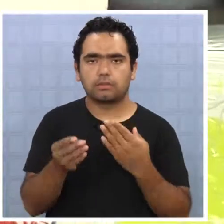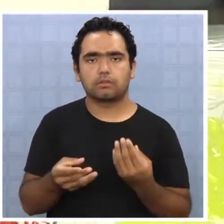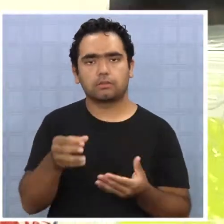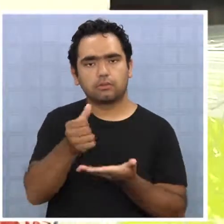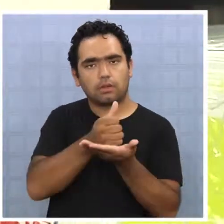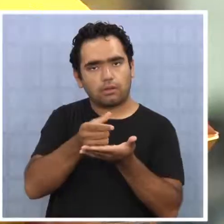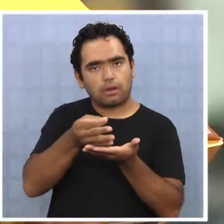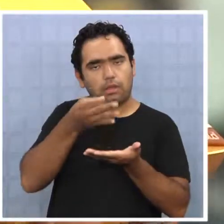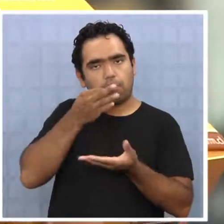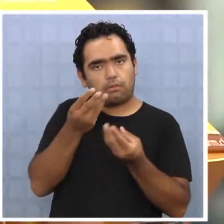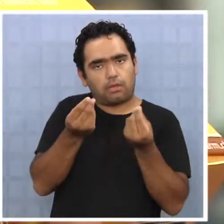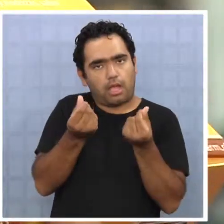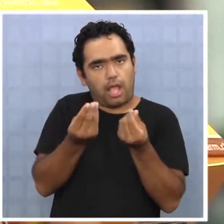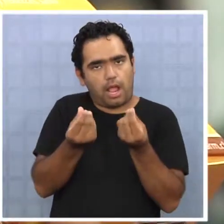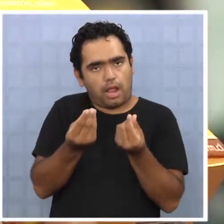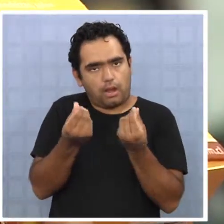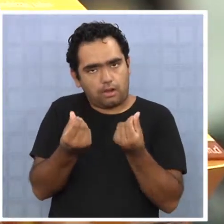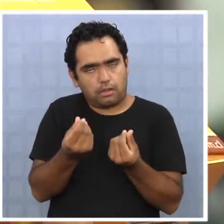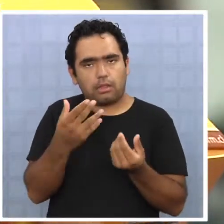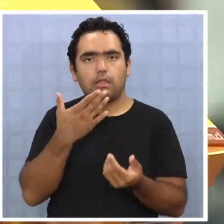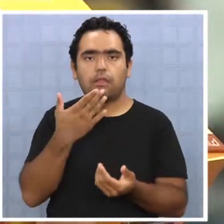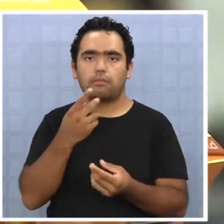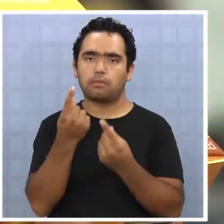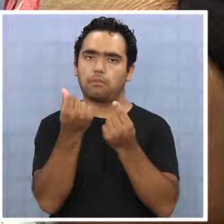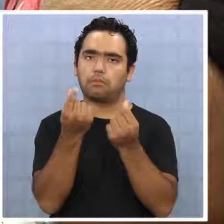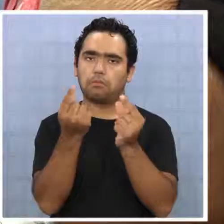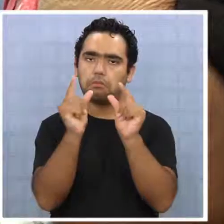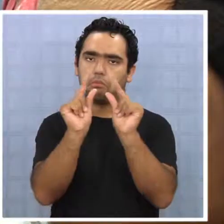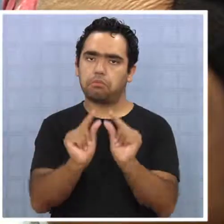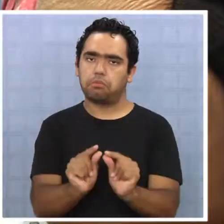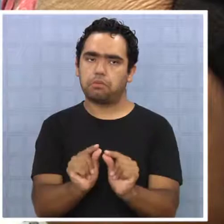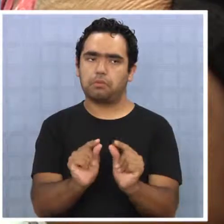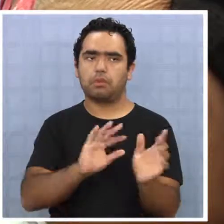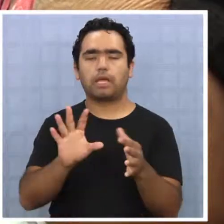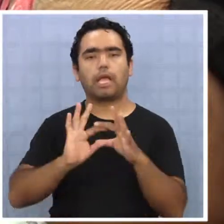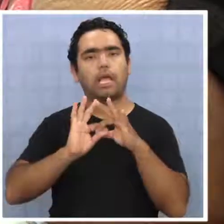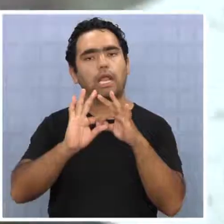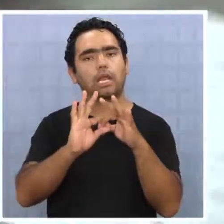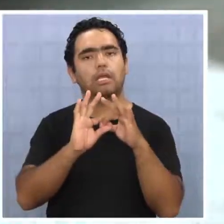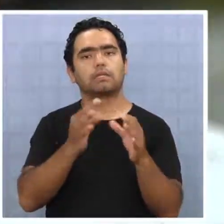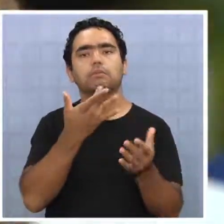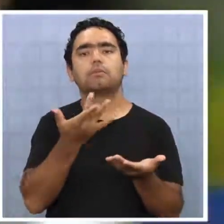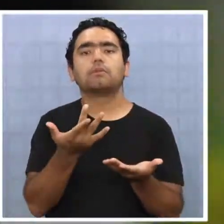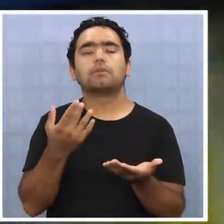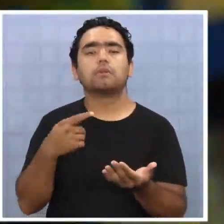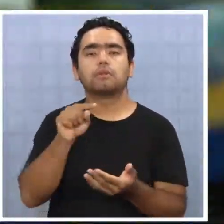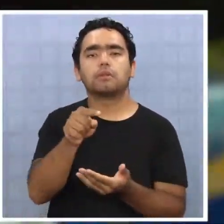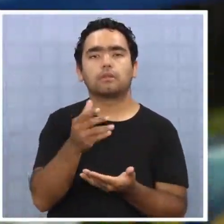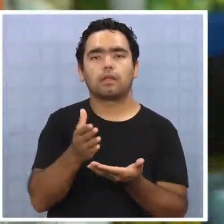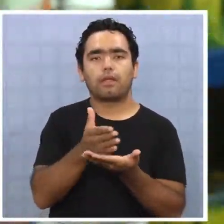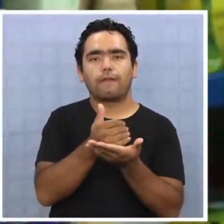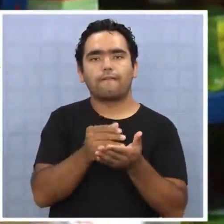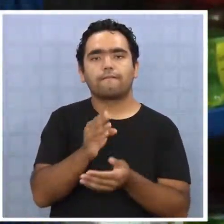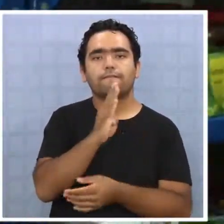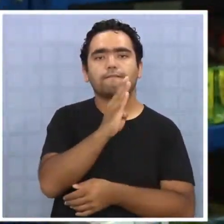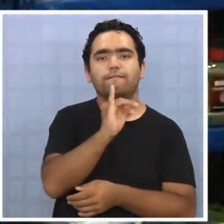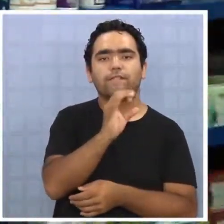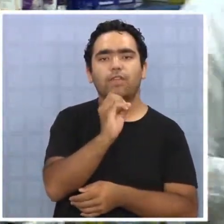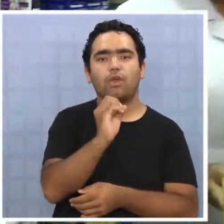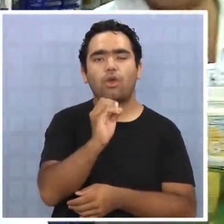y a precios al alcance de todos. Todo esto gracias a la aplicación de la bioequivalencia en Chile.